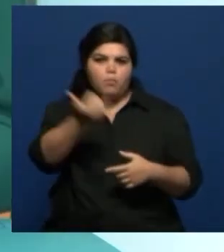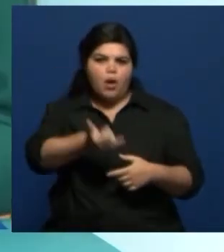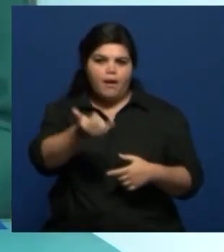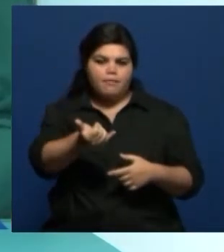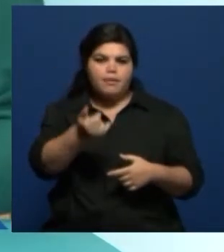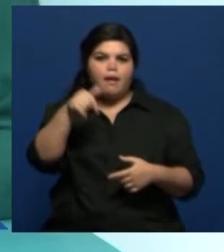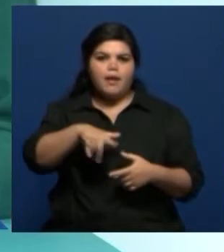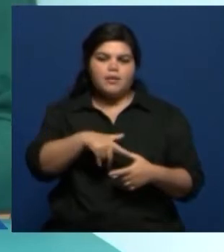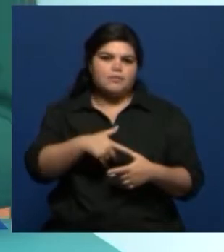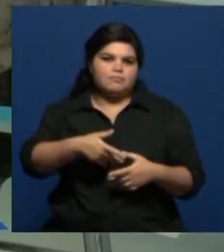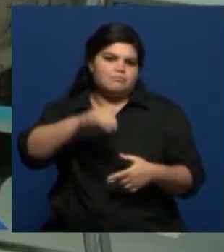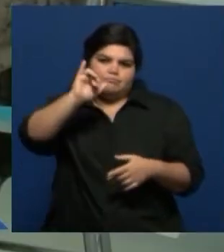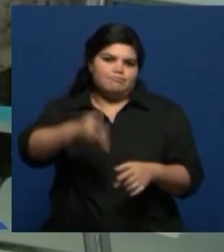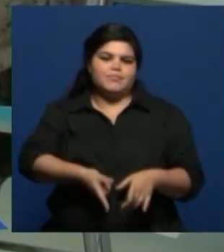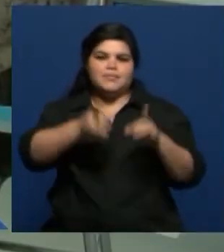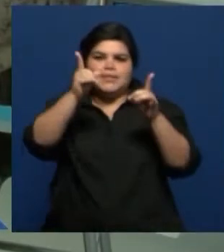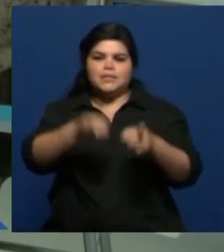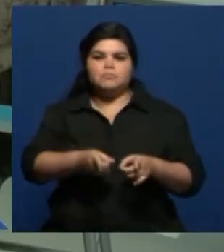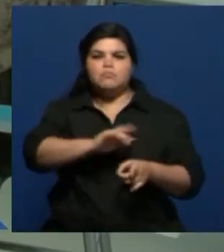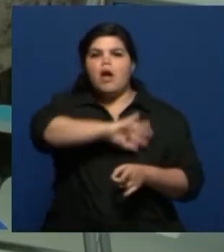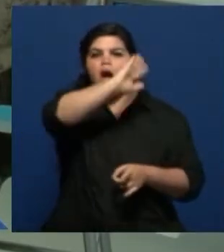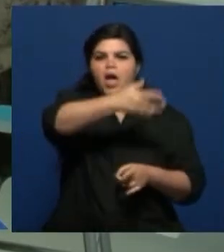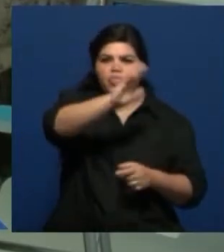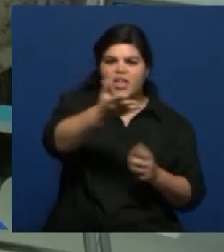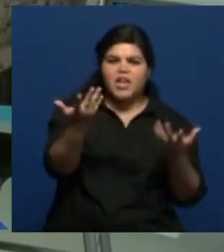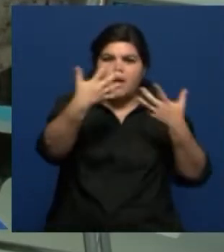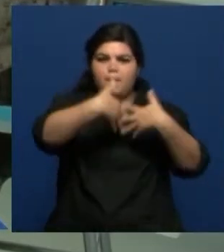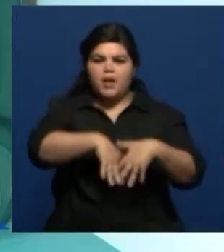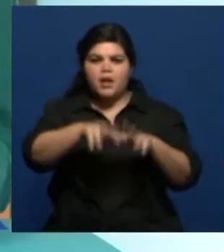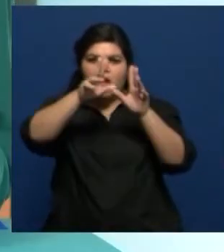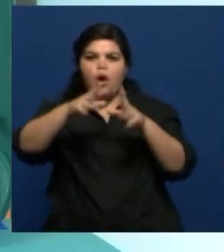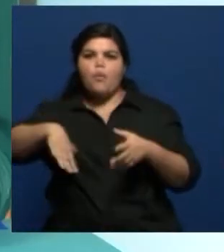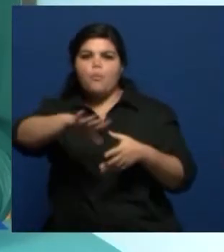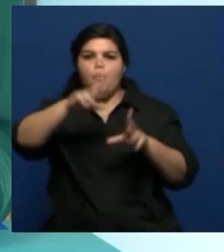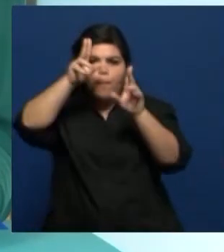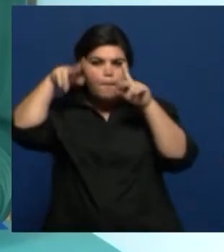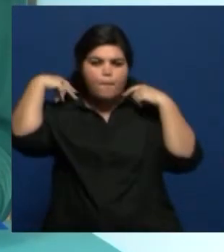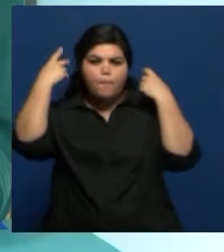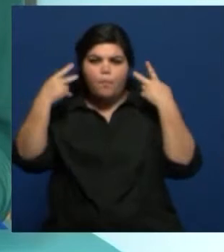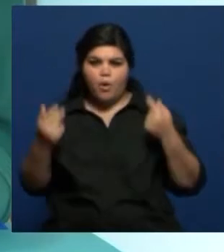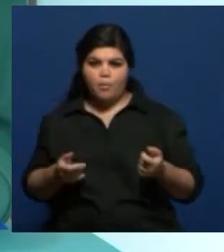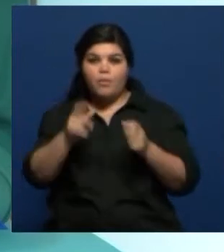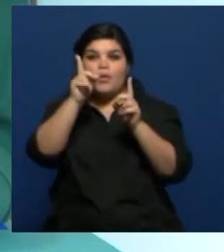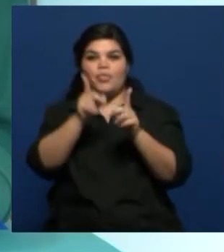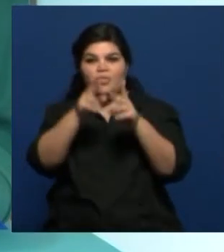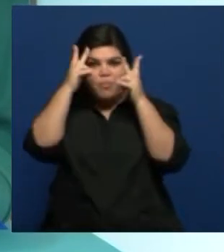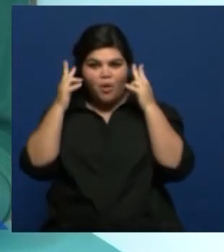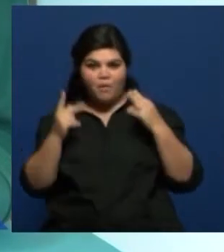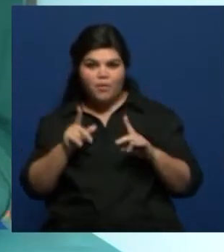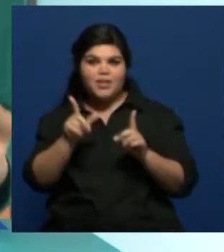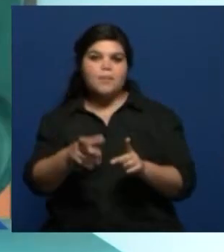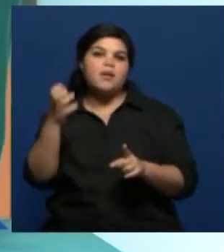mezcla, que es inevitable. La parte andina, la parte de los pueblos originarios y la parte criolla o europea.